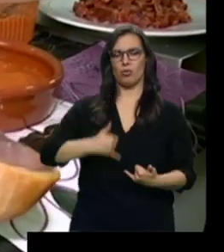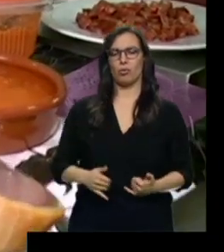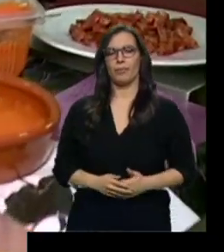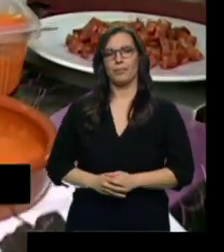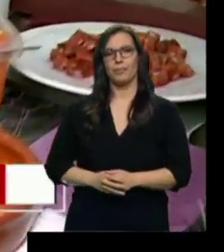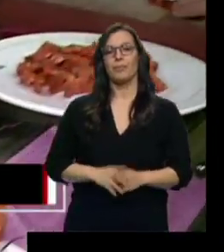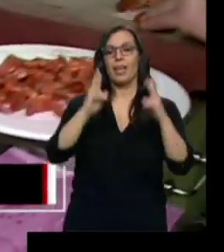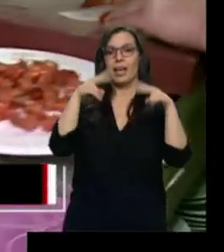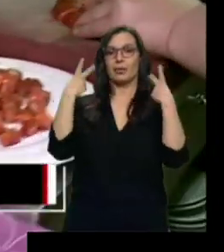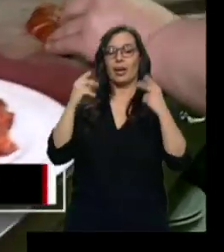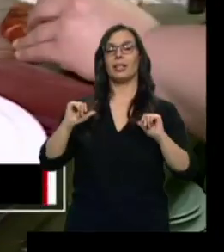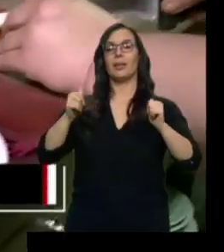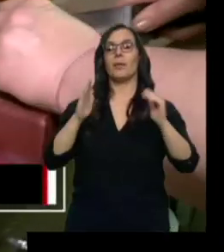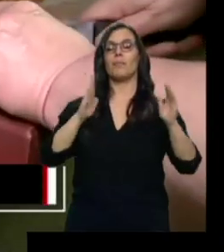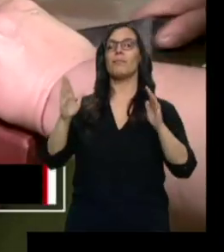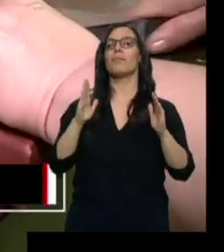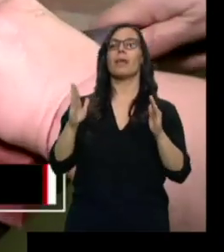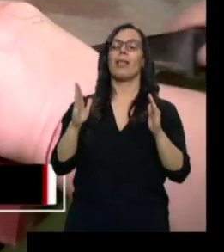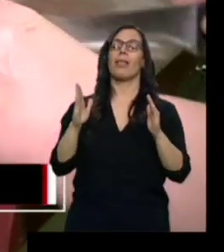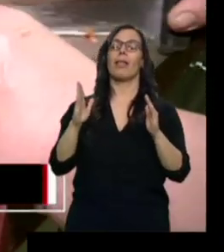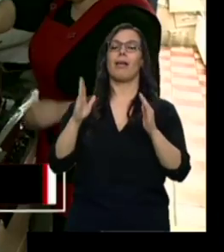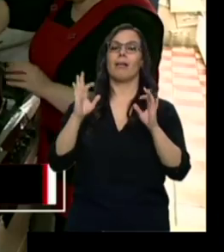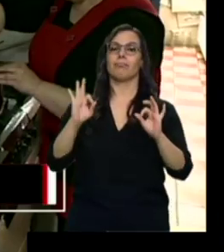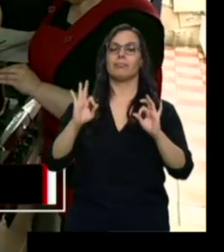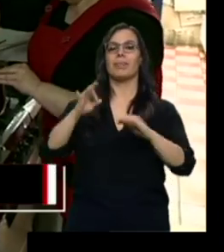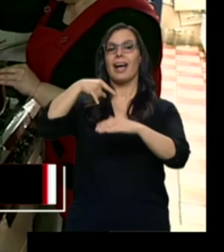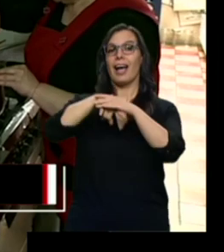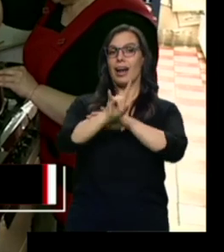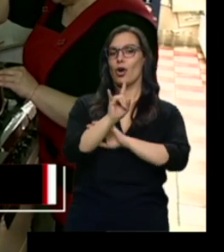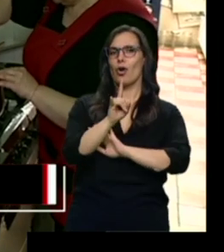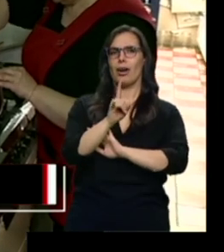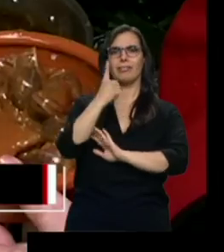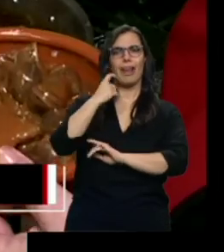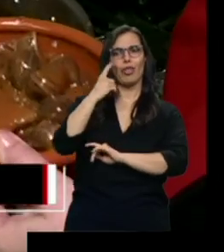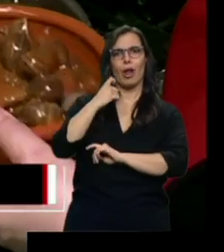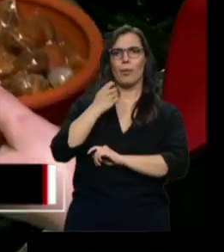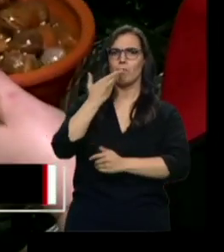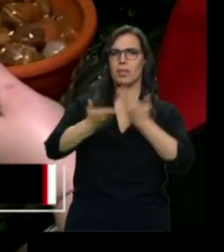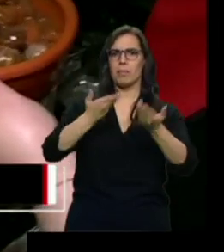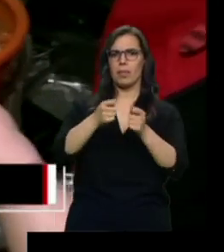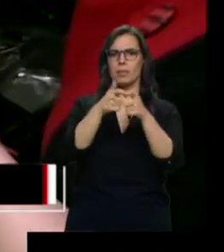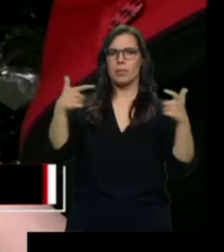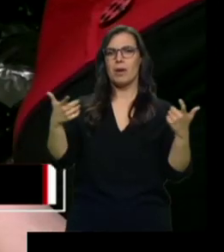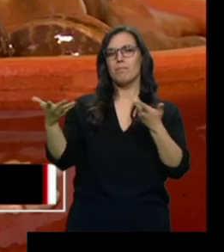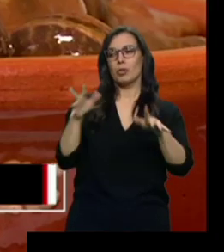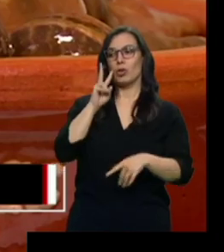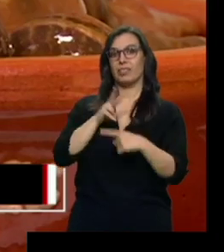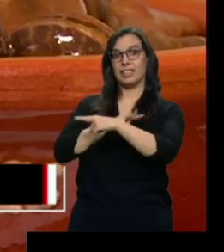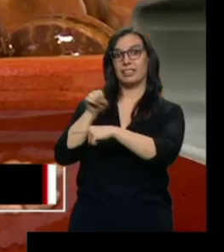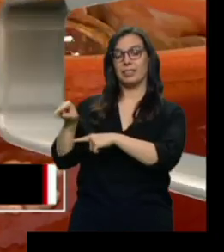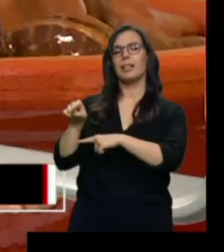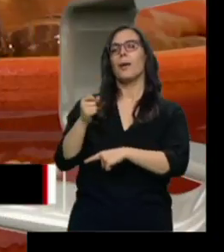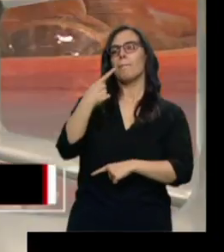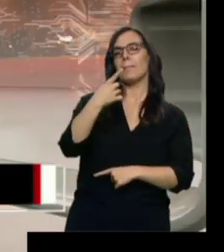Los restaurantes inician la temporada de caracoles. Es un plato tradicional que cada vez se pide más. En torno a 1.500 kilos preparan en este establecimiento